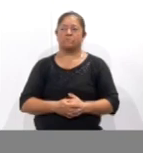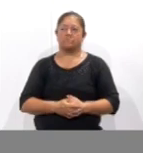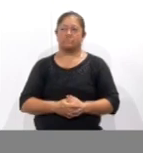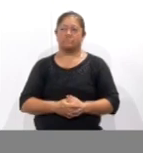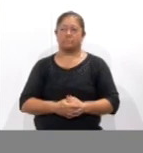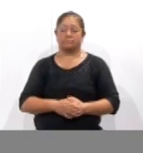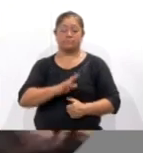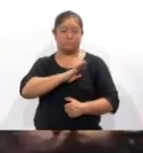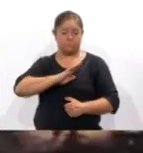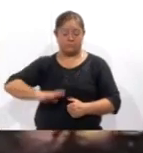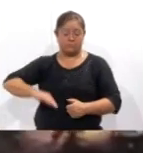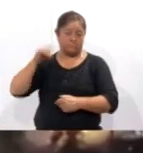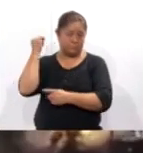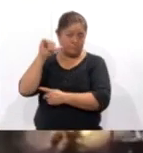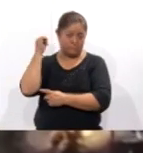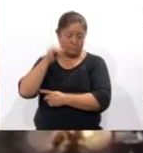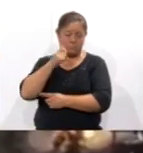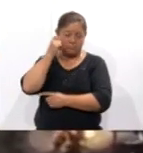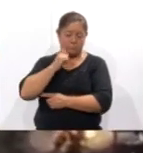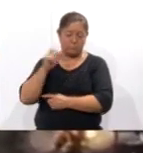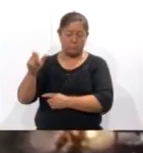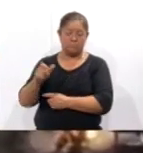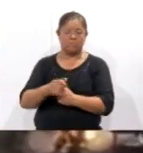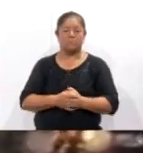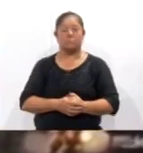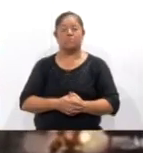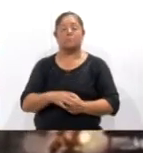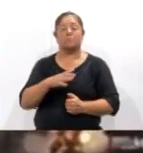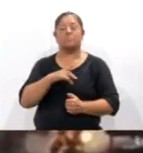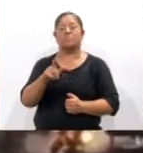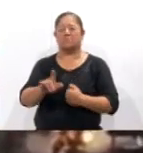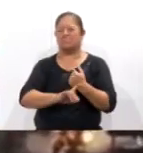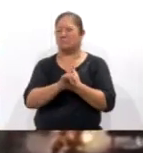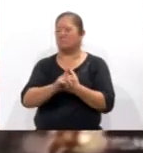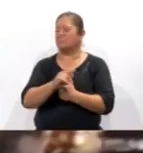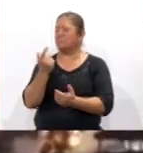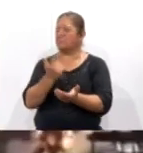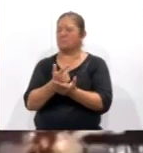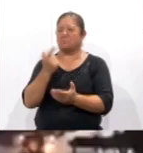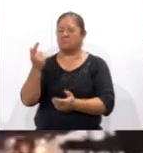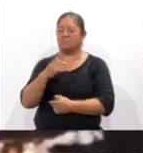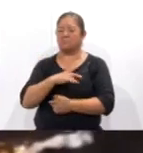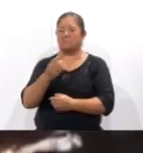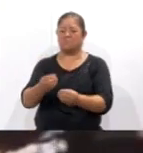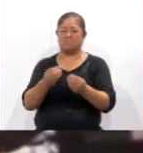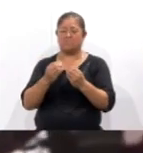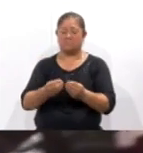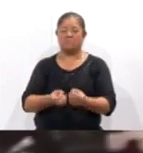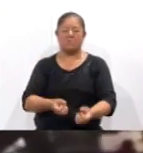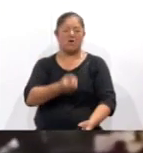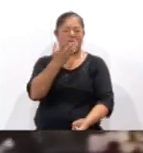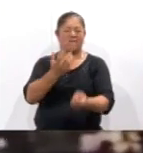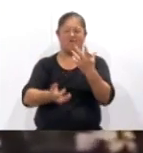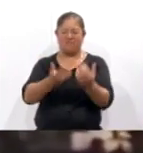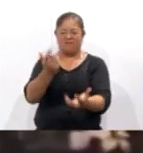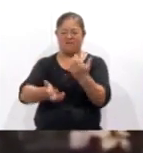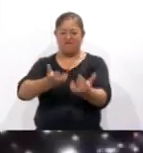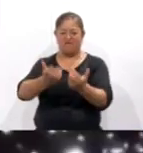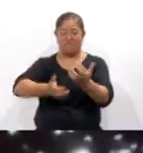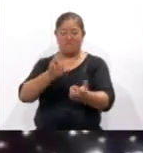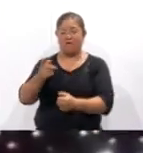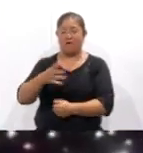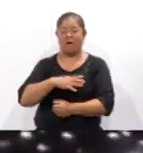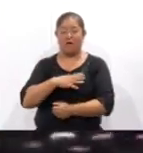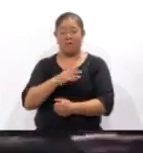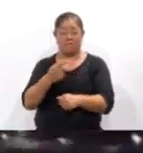Los municipios de Acapulco y Chilpancingo, en Guerrero, enfrentan una situación crítica debido a los múltiples incendios forestales que amenazan la seguridad de